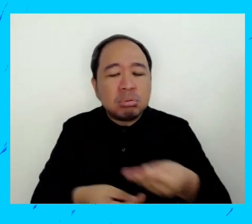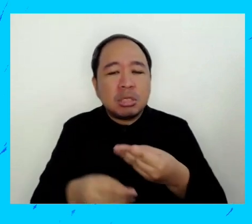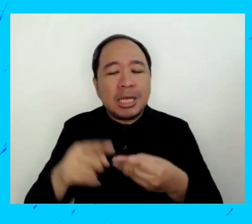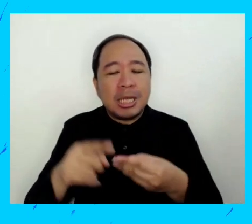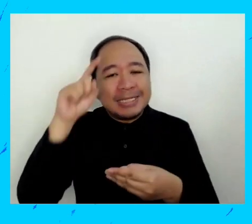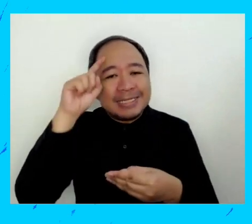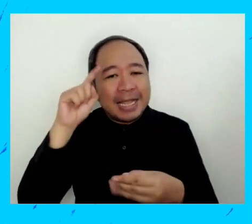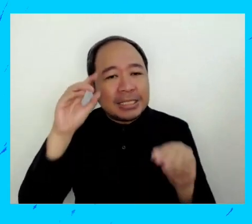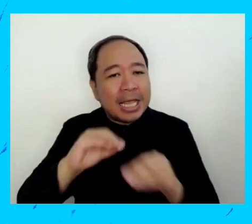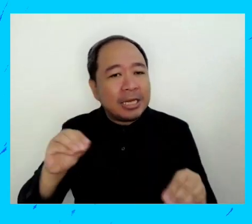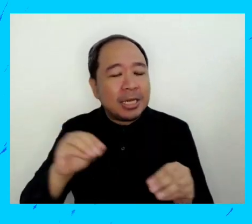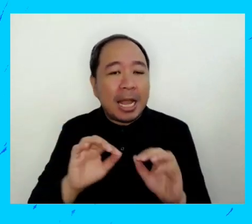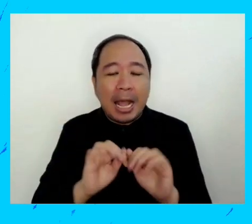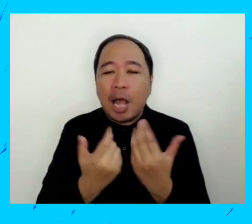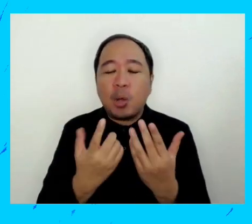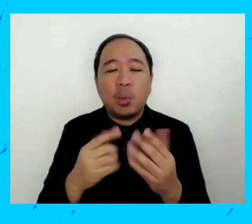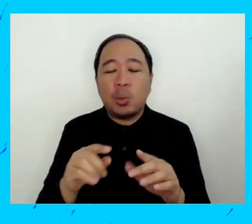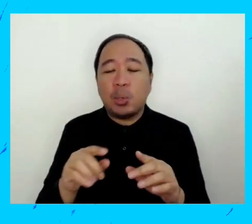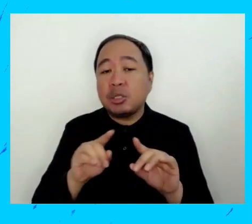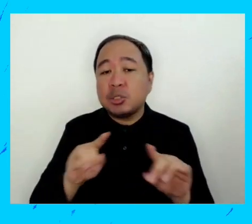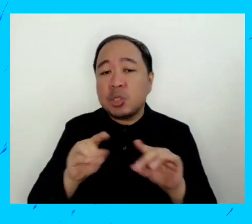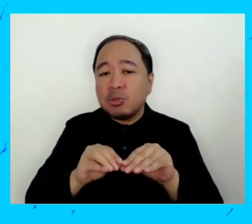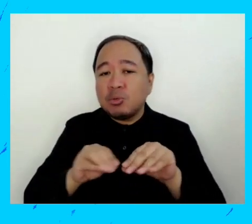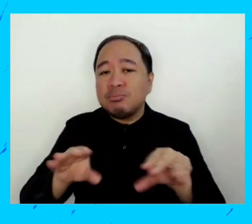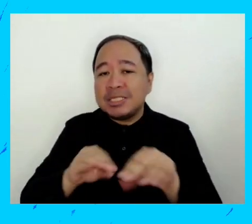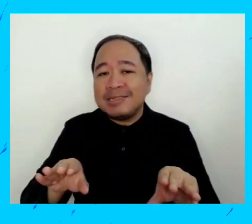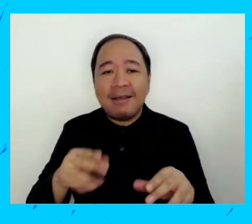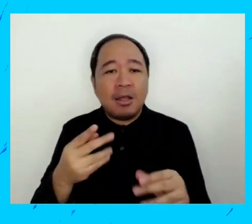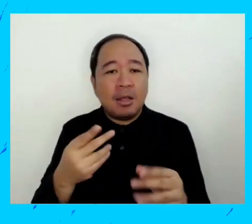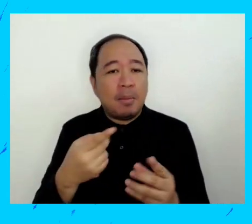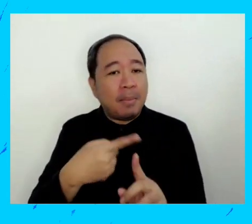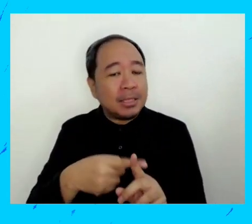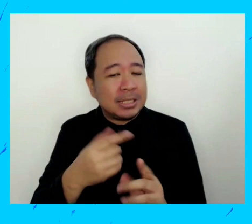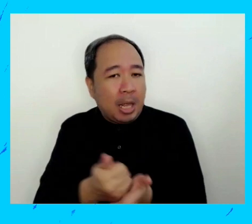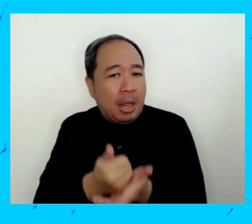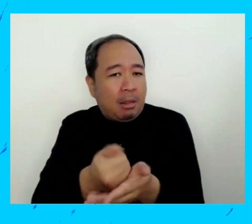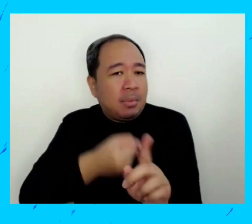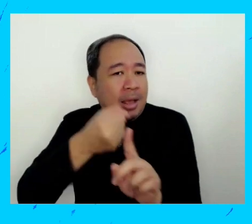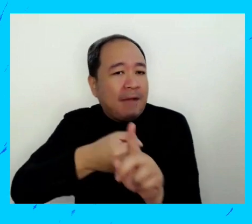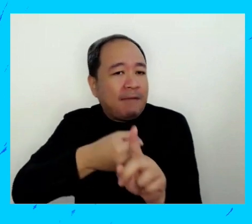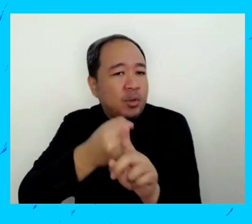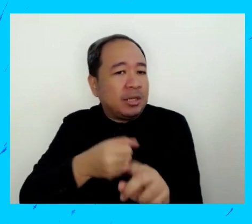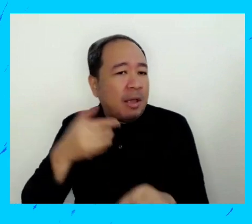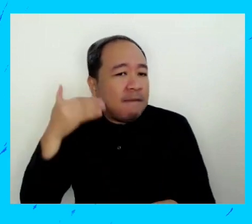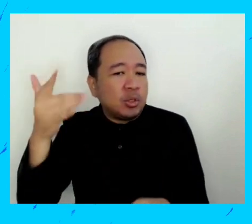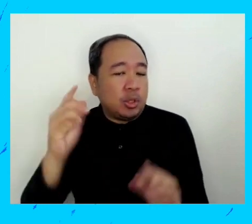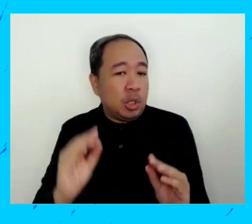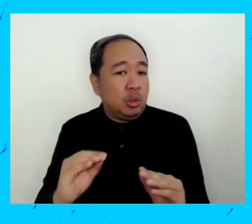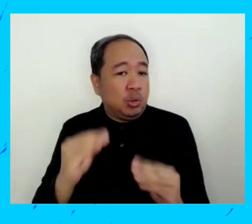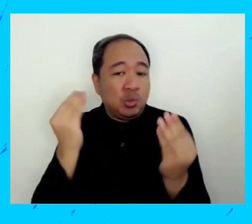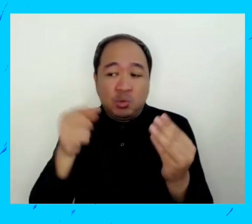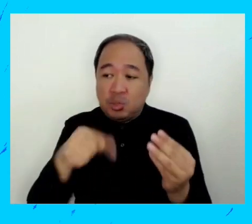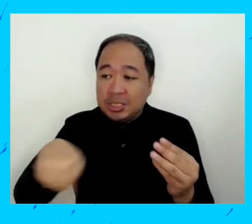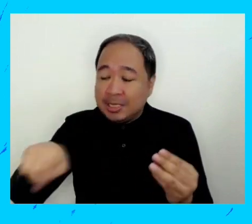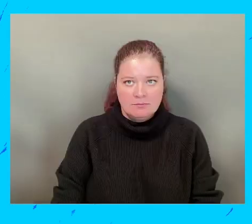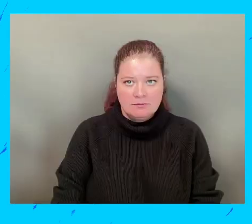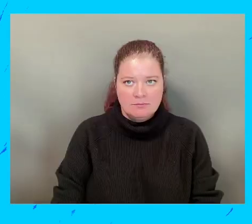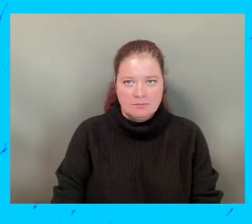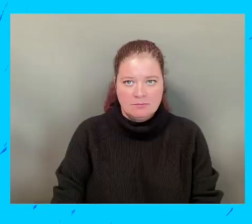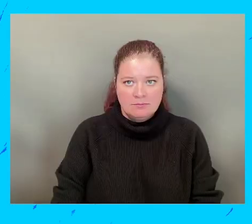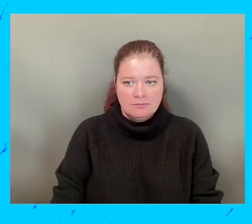nos participen a través de redes sociales sociales